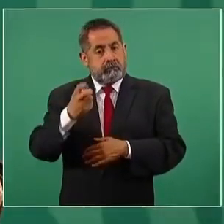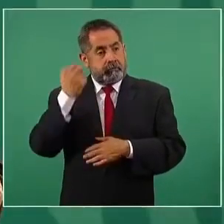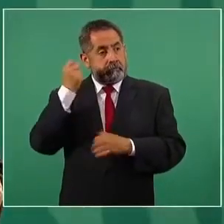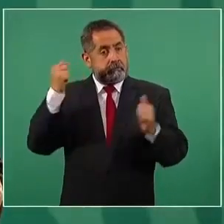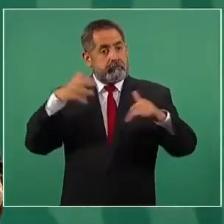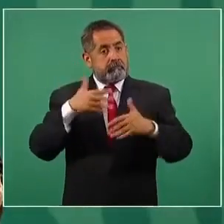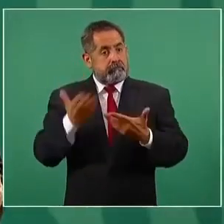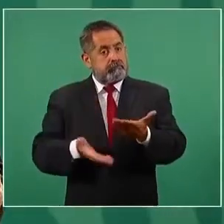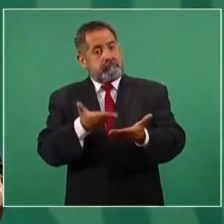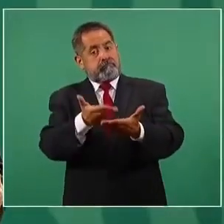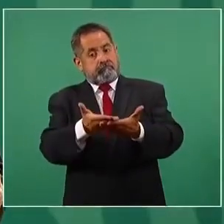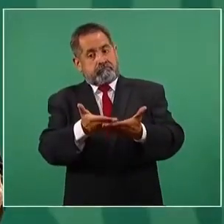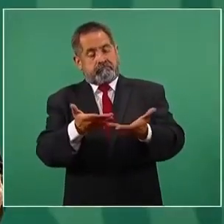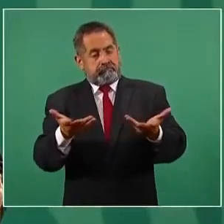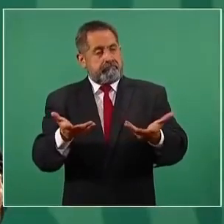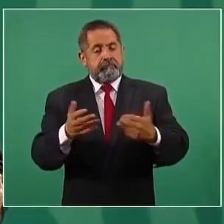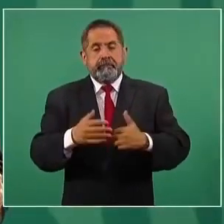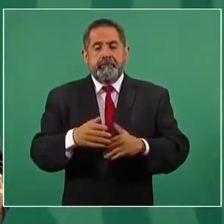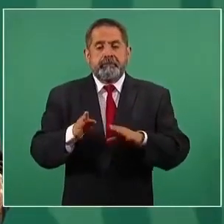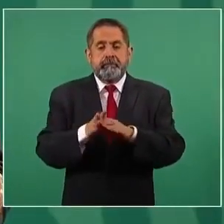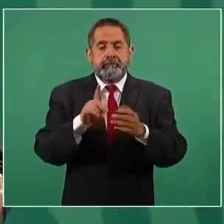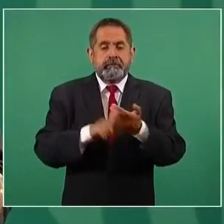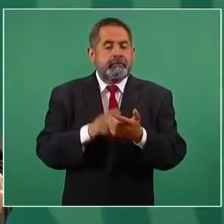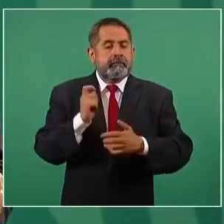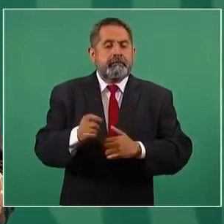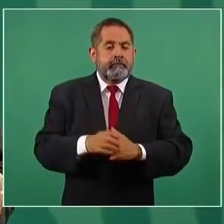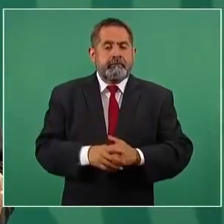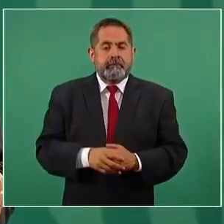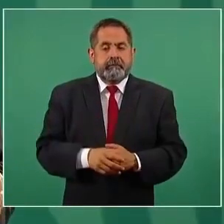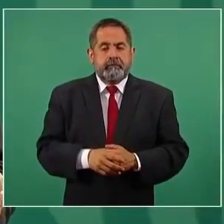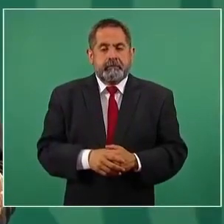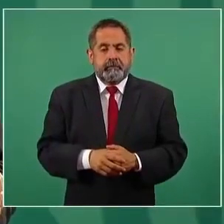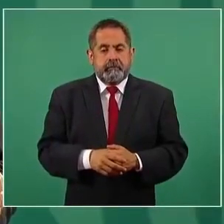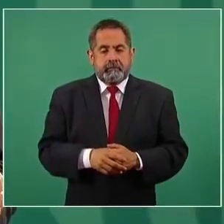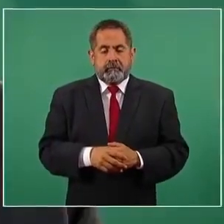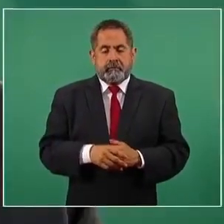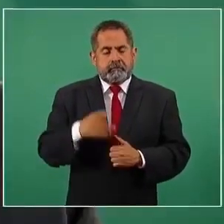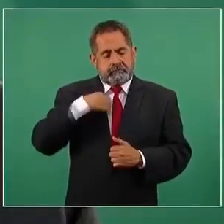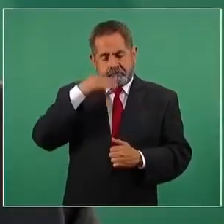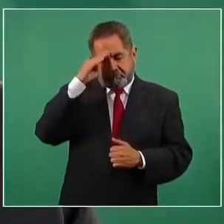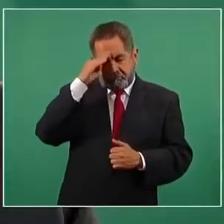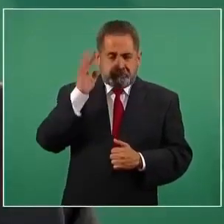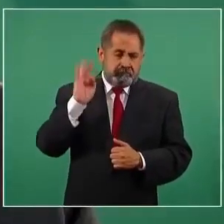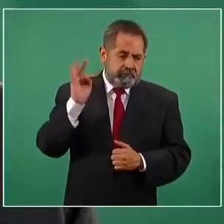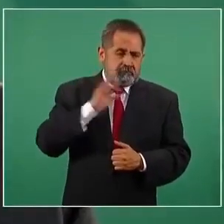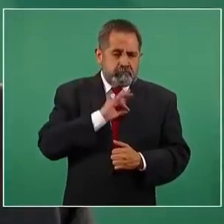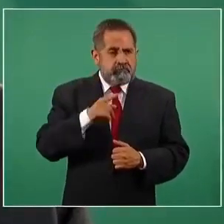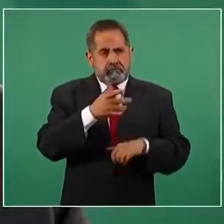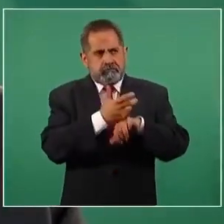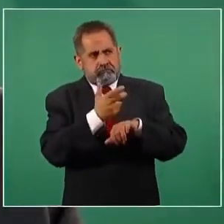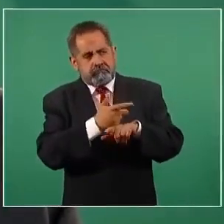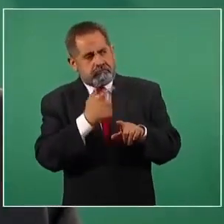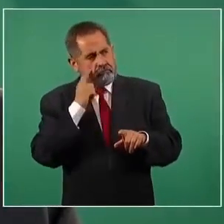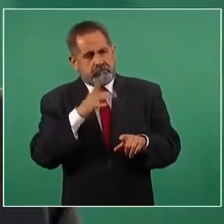no se descarta en Estados Unidos.